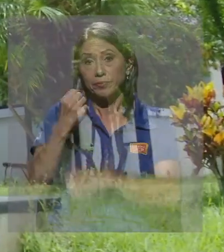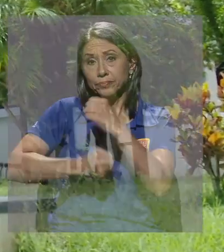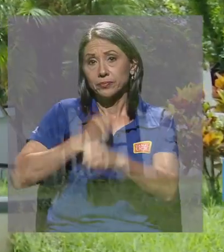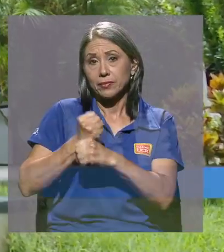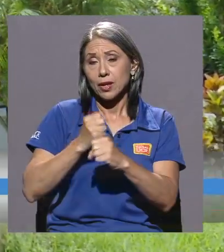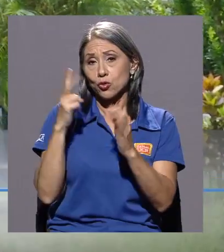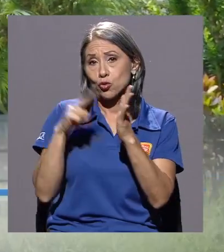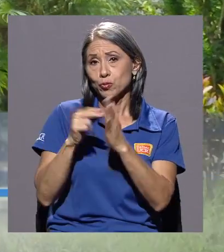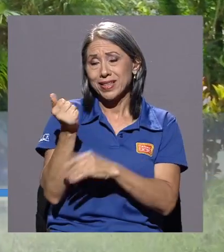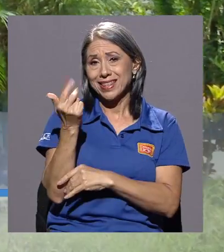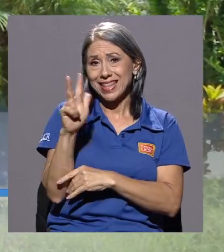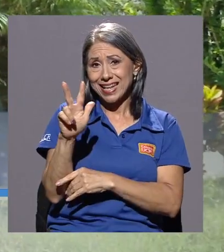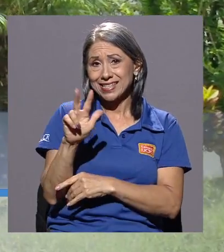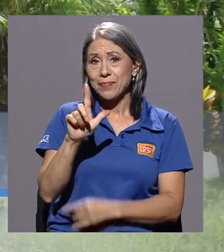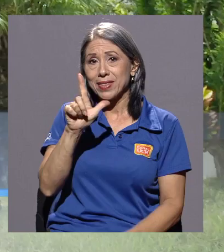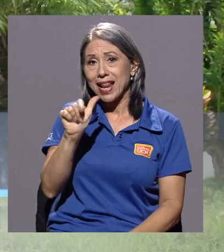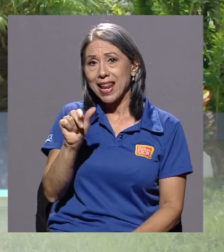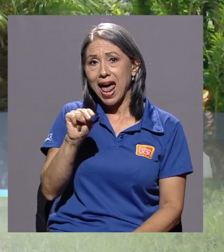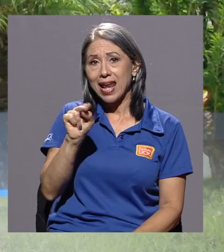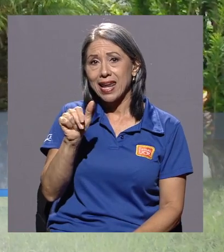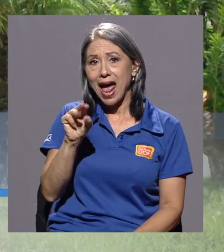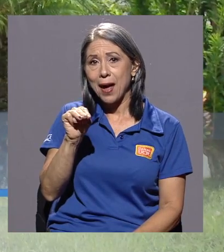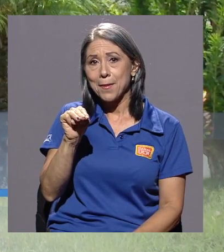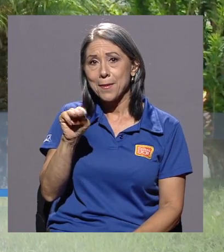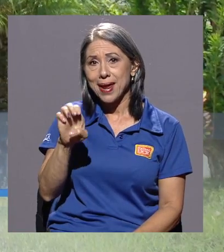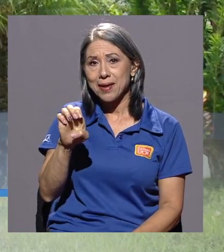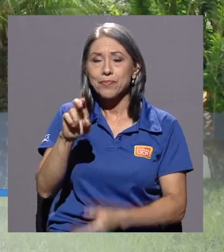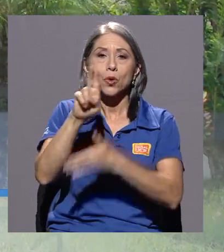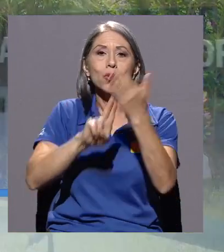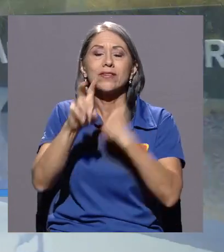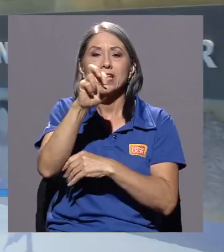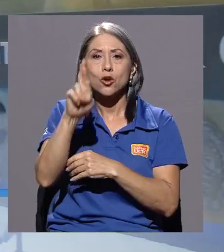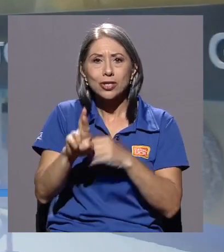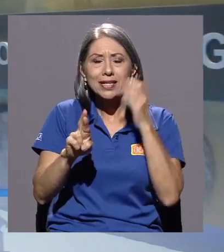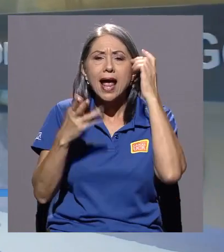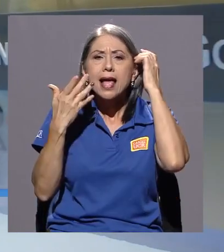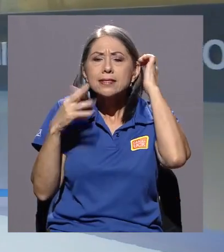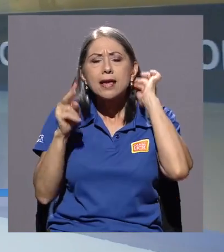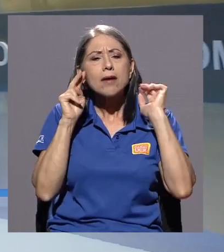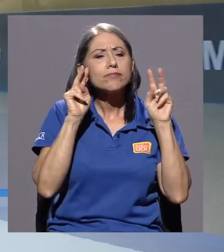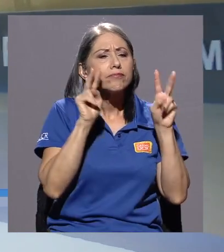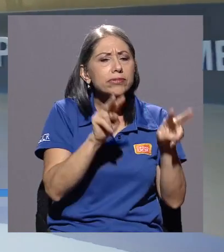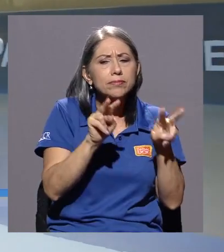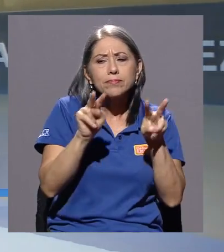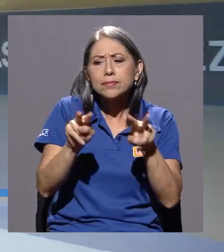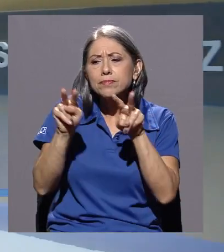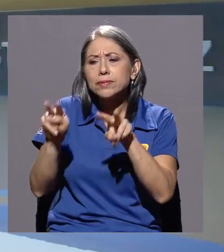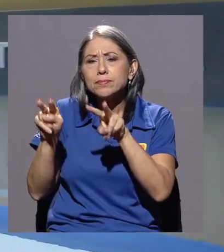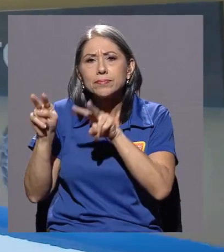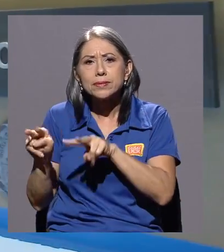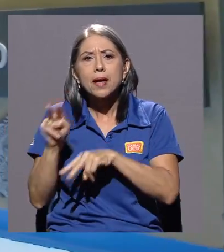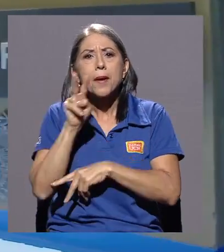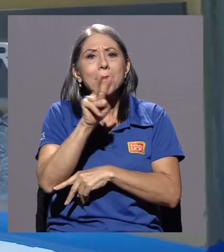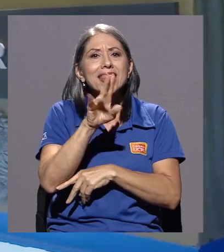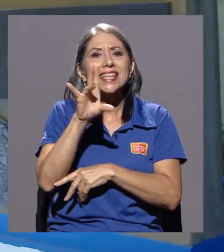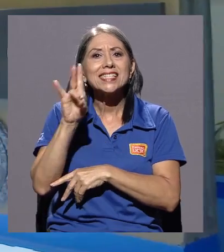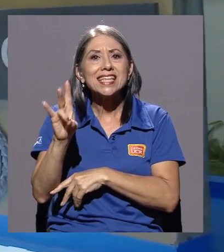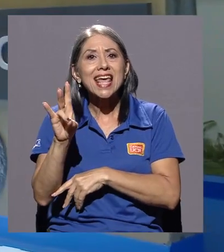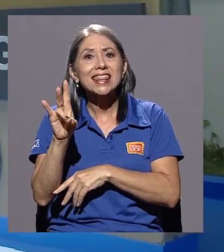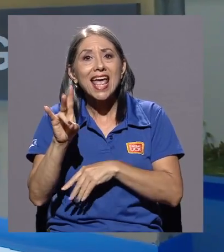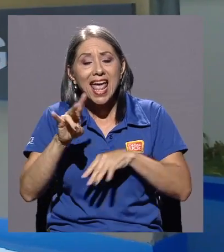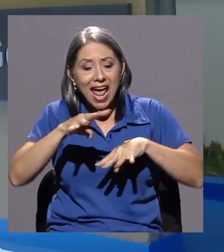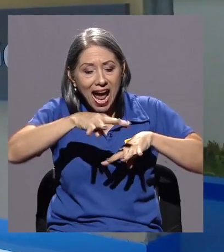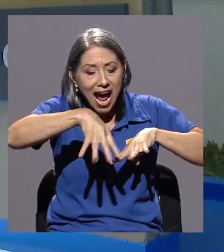Para el año 2013, el ANAME de la Universidad de Costa Rica había efectuado una inspección a 27 alcantarillas del Gran Área